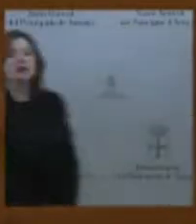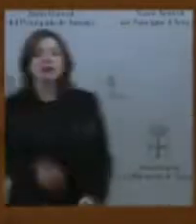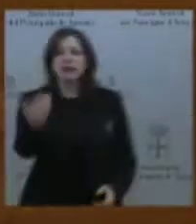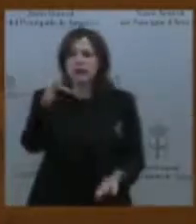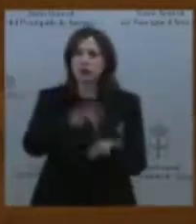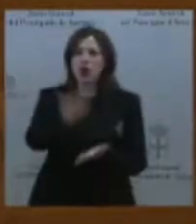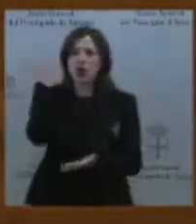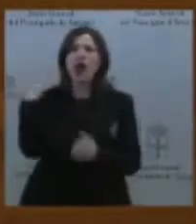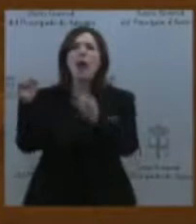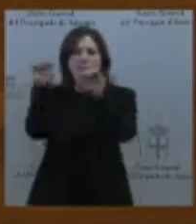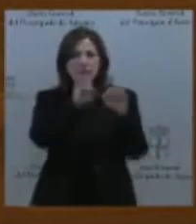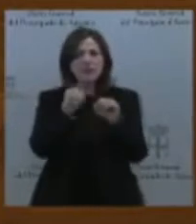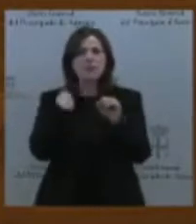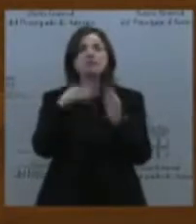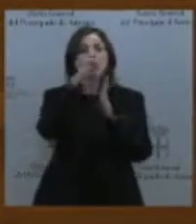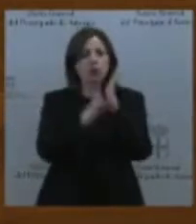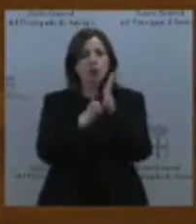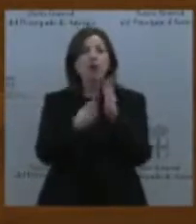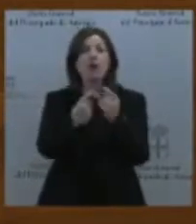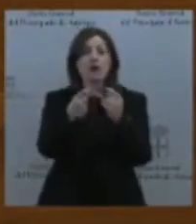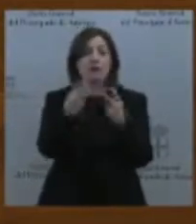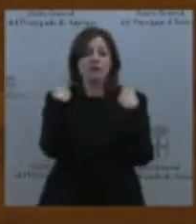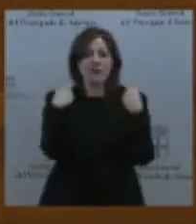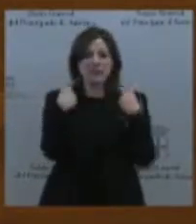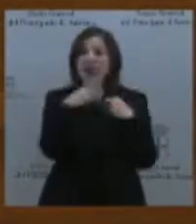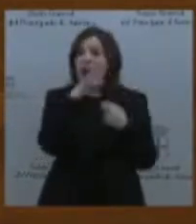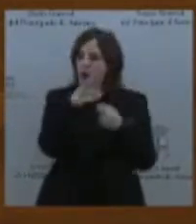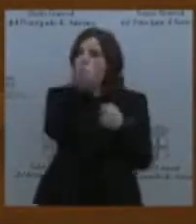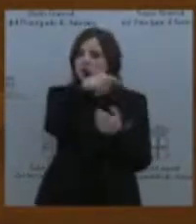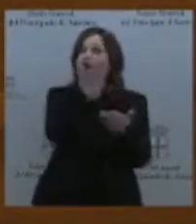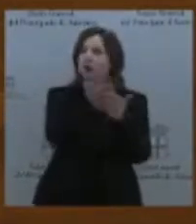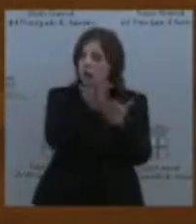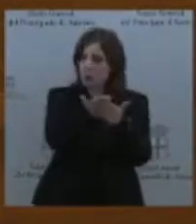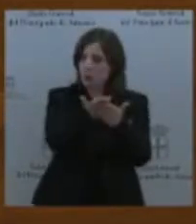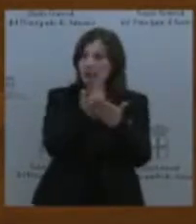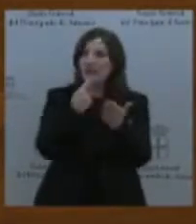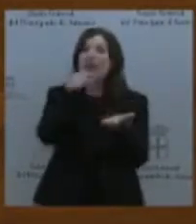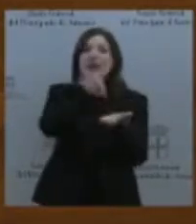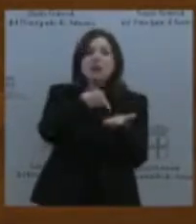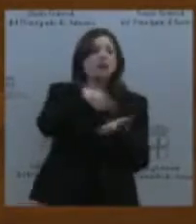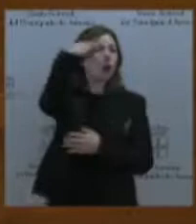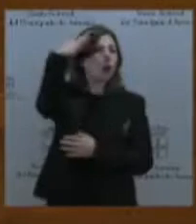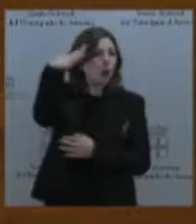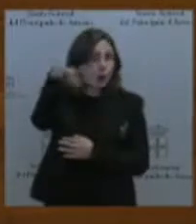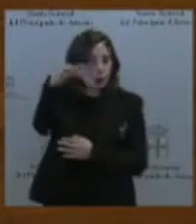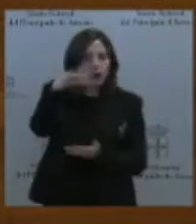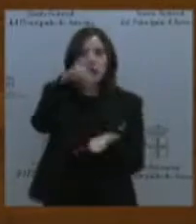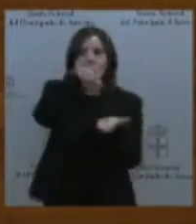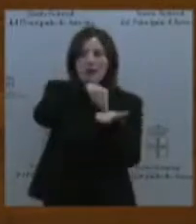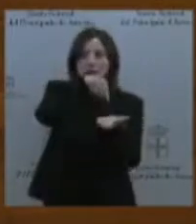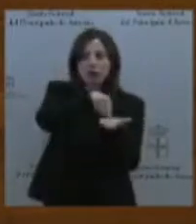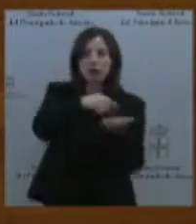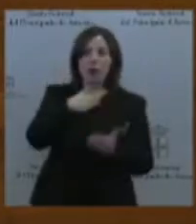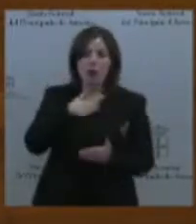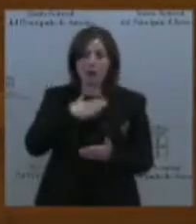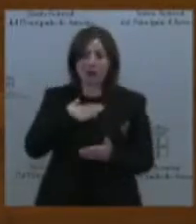ahora se oponen y proponía fijar un impuesto, un solo impuesto, como el impuesto de patrimonio, el impuesto sobre sucesiones y donaciones, para